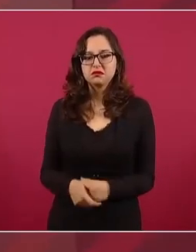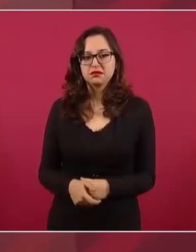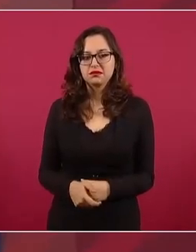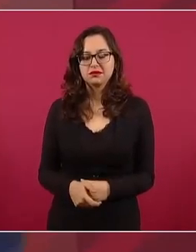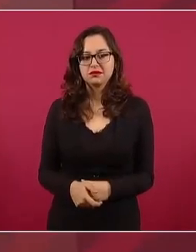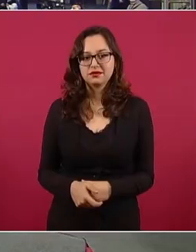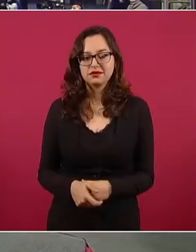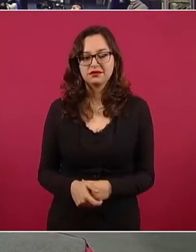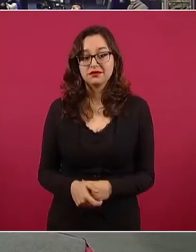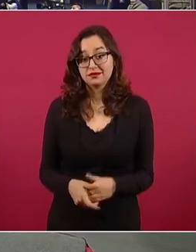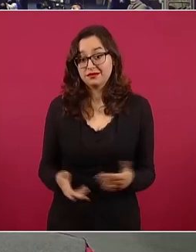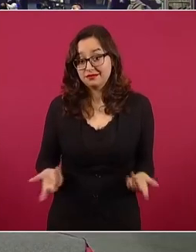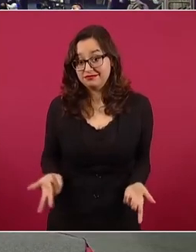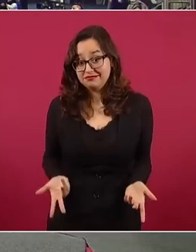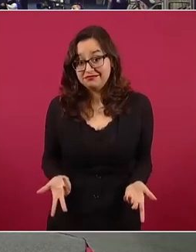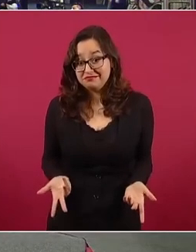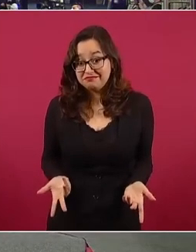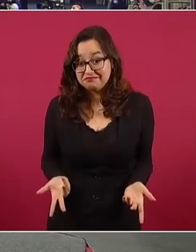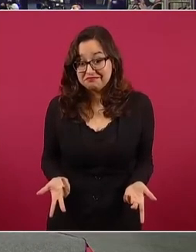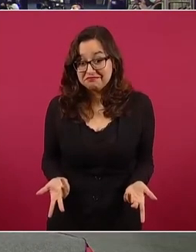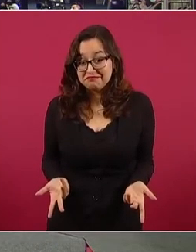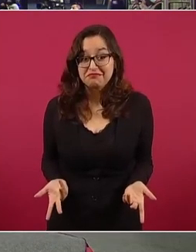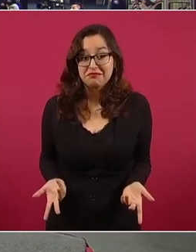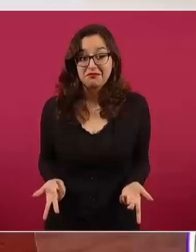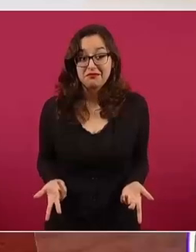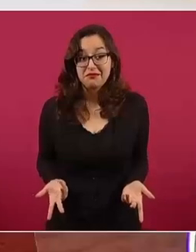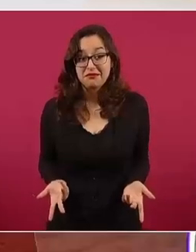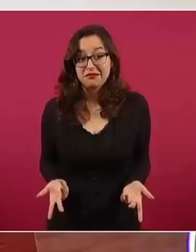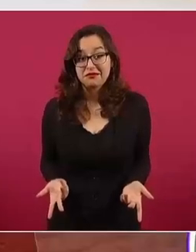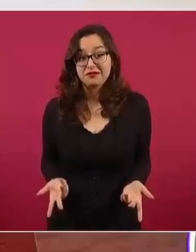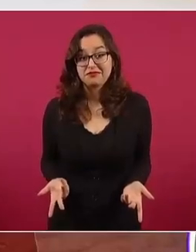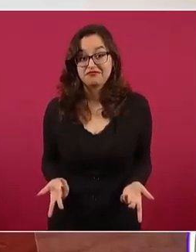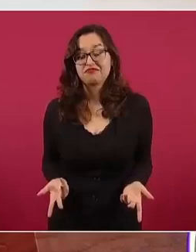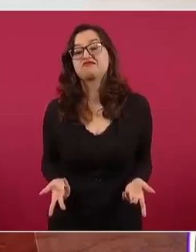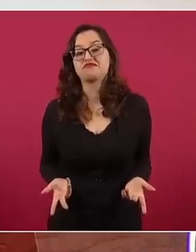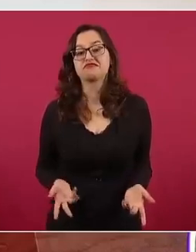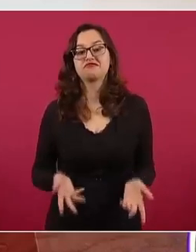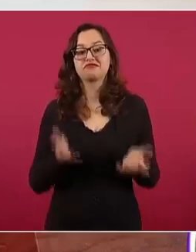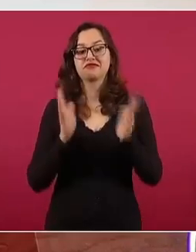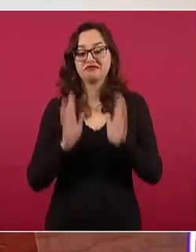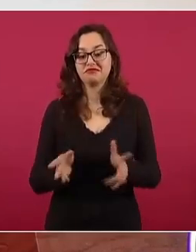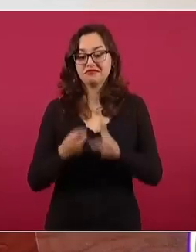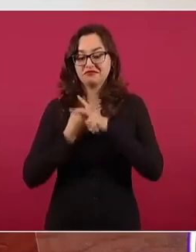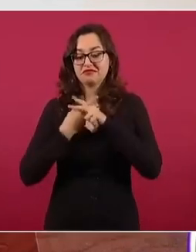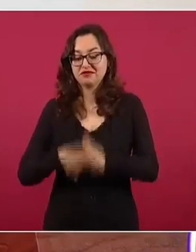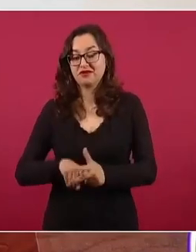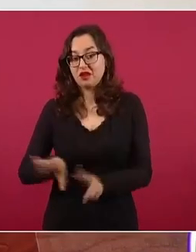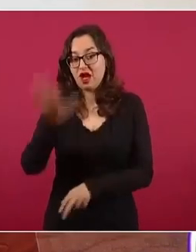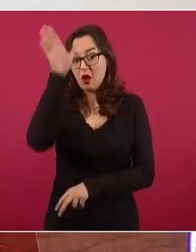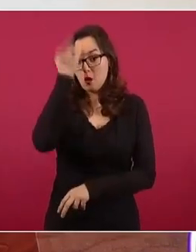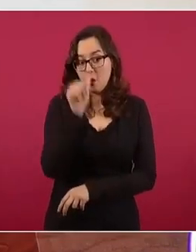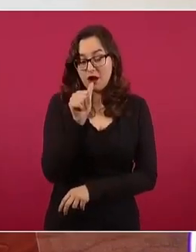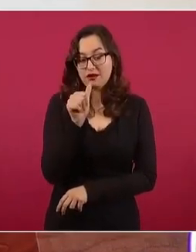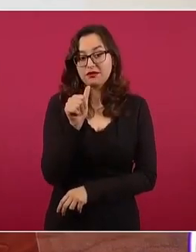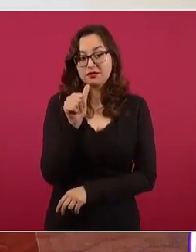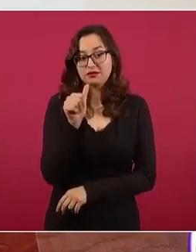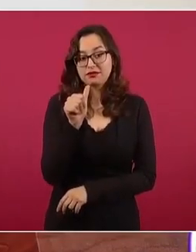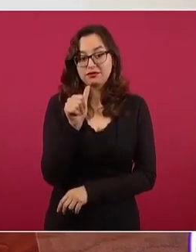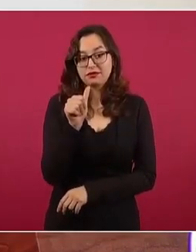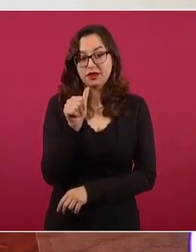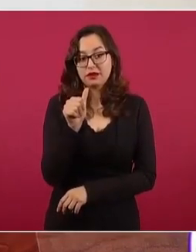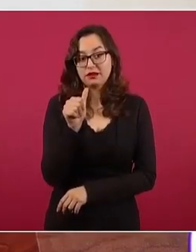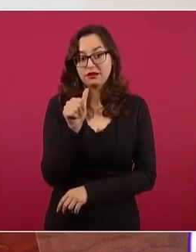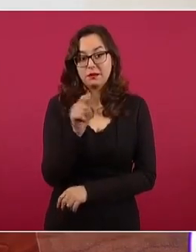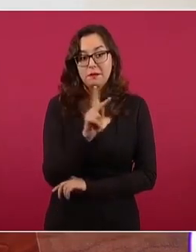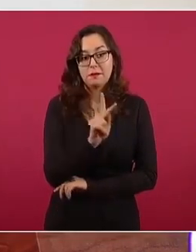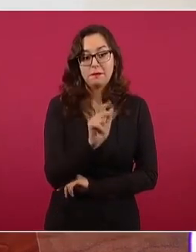Y ahí se dio el pacto ya entre